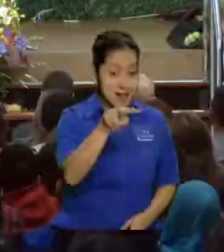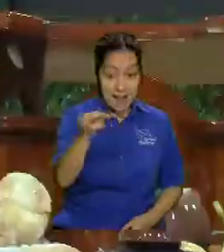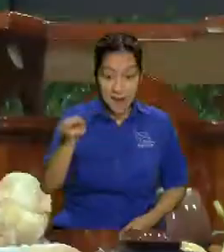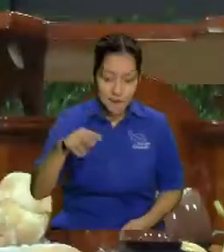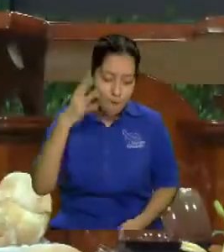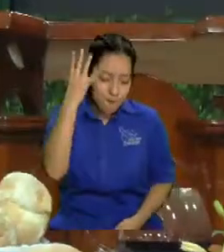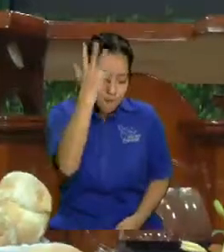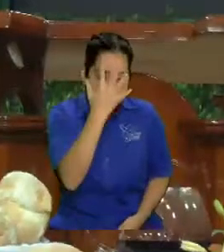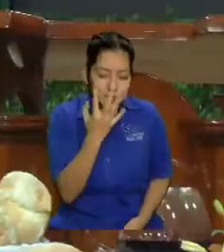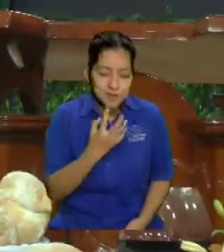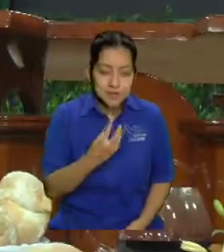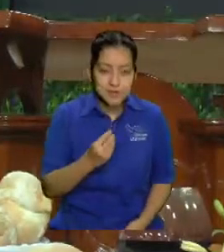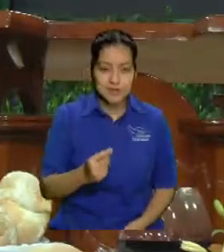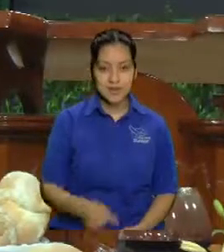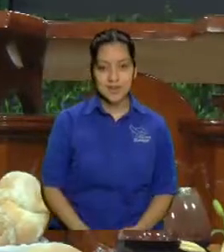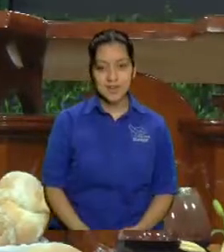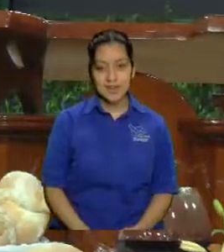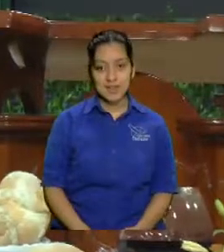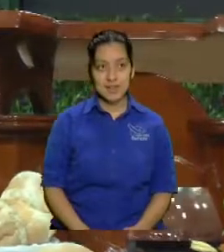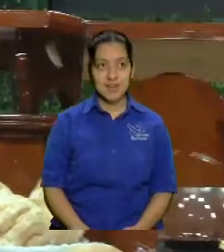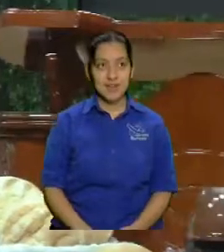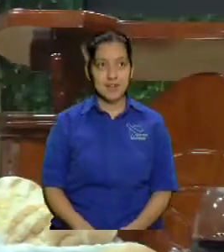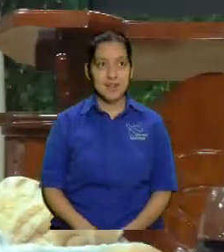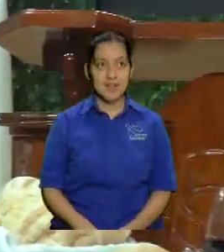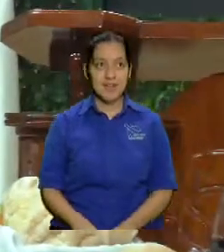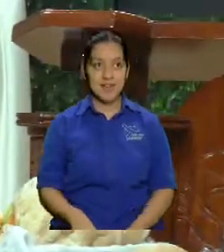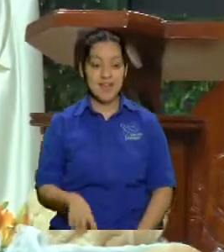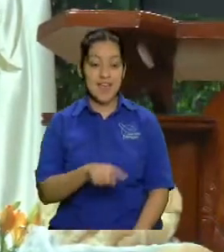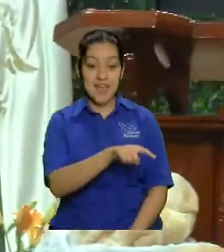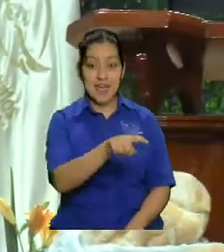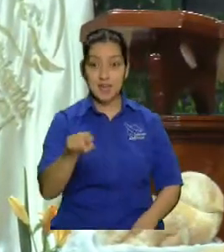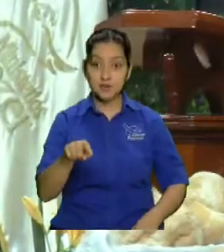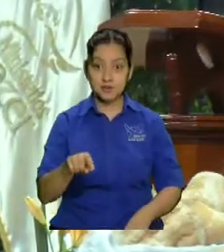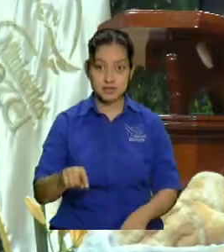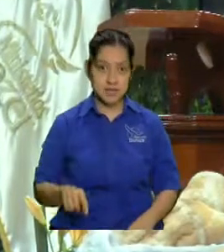yo mire ellos atacaron por tierra y yo por aire